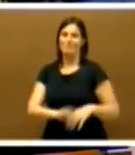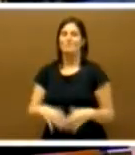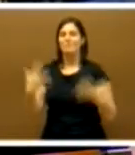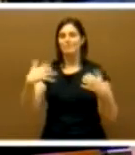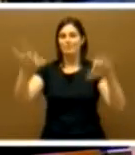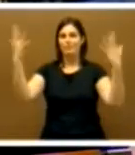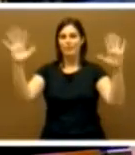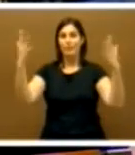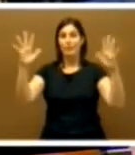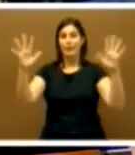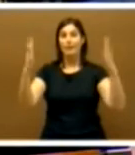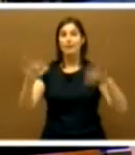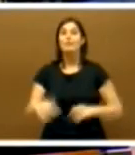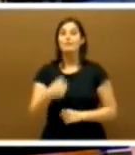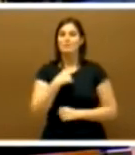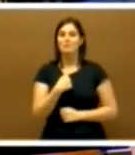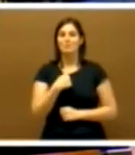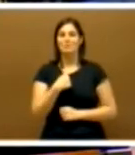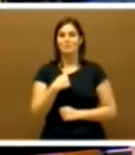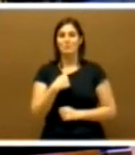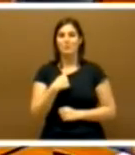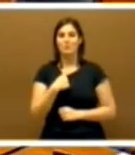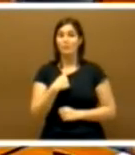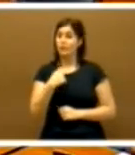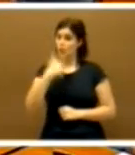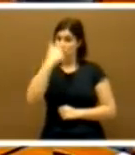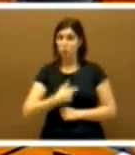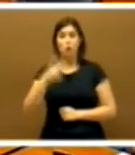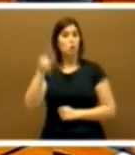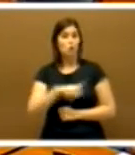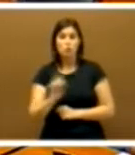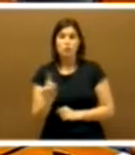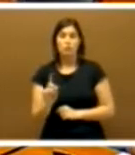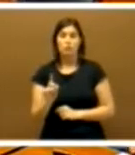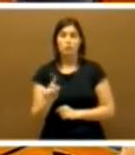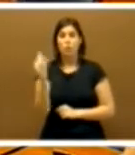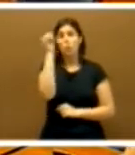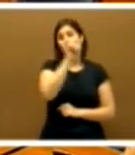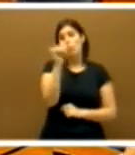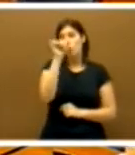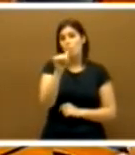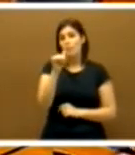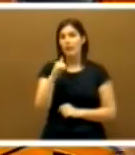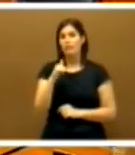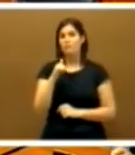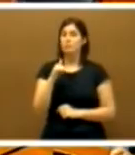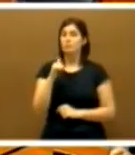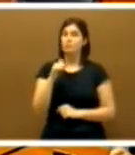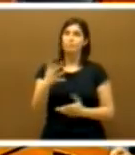No soy un hombre hecho a sí mismo.